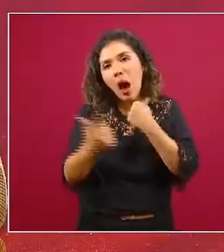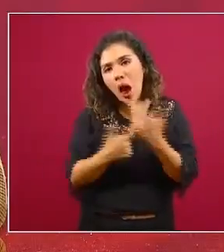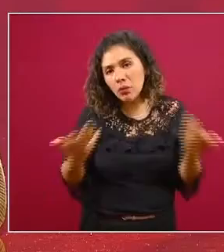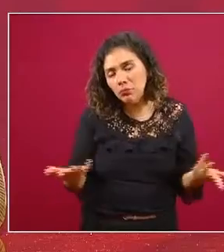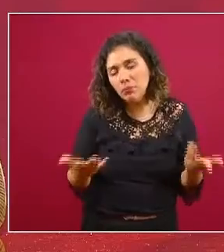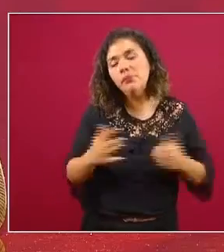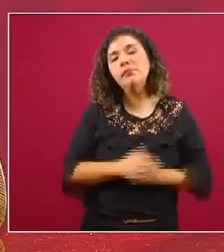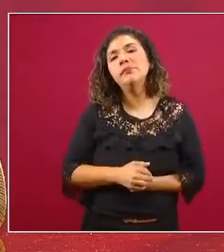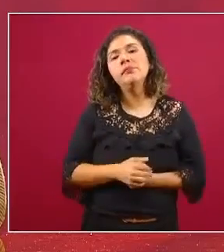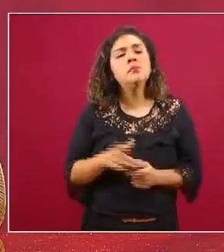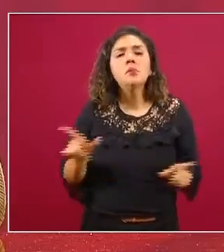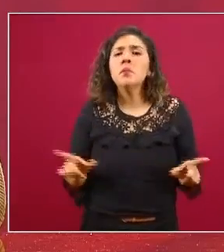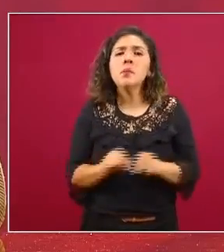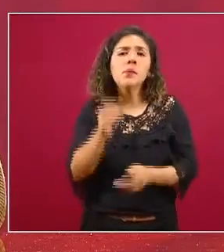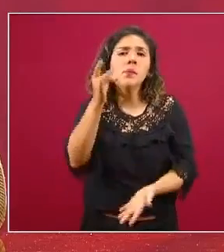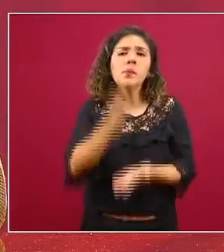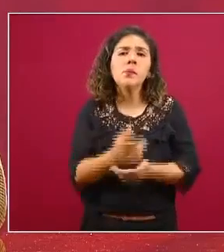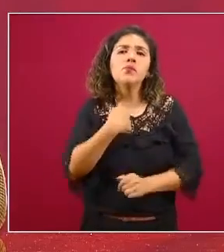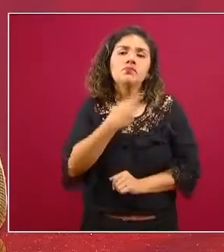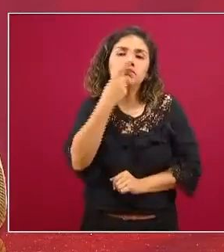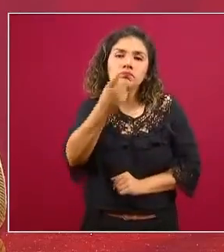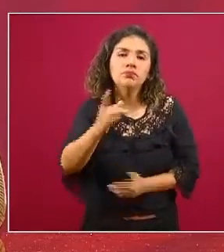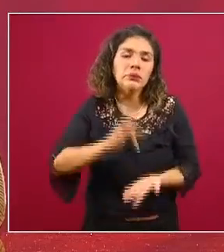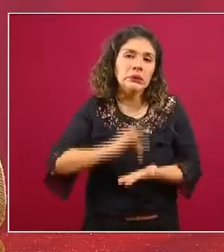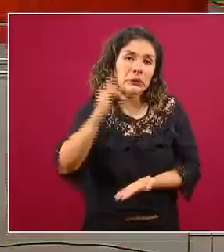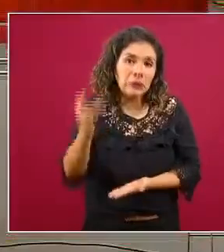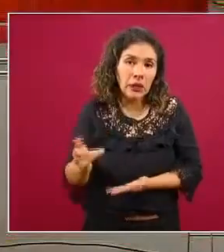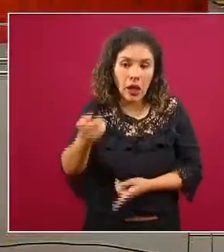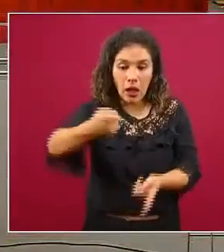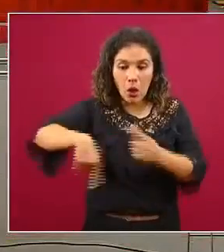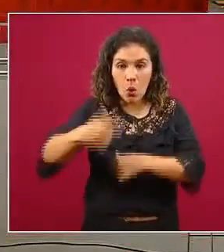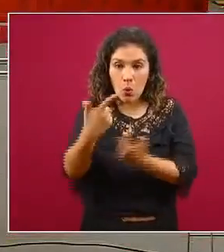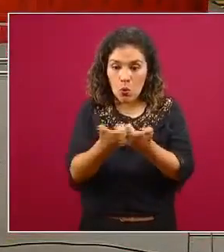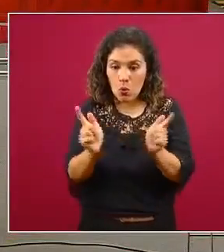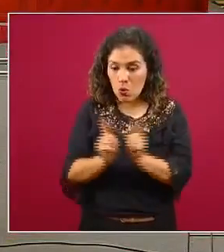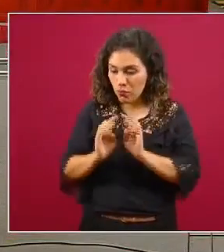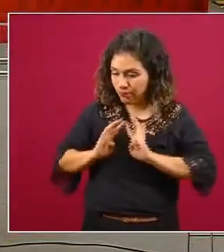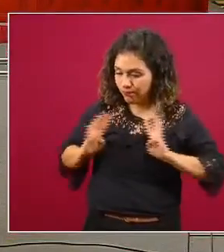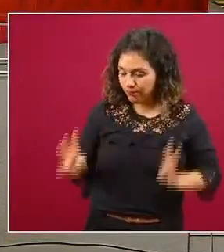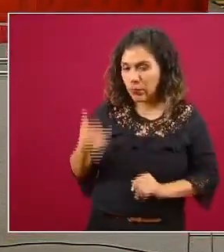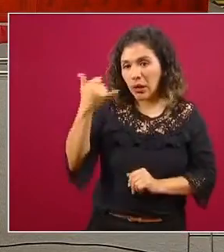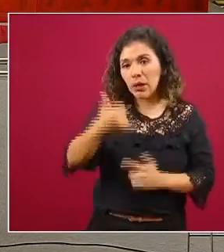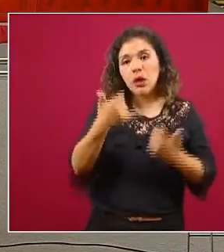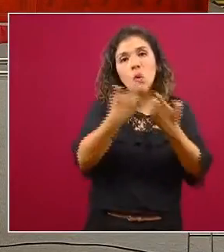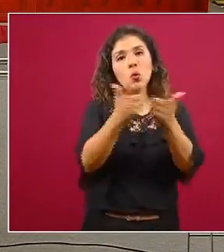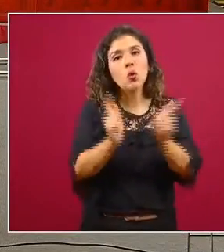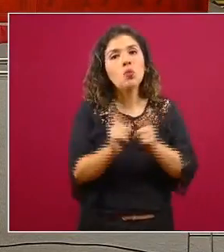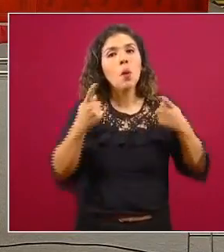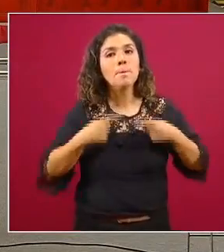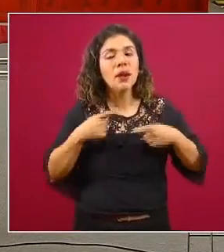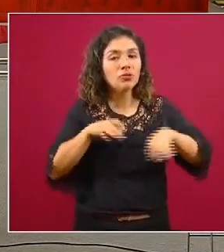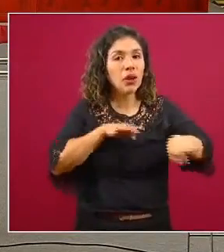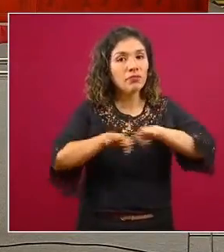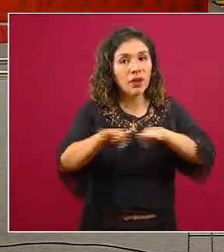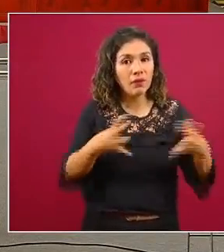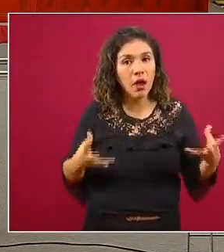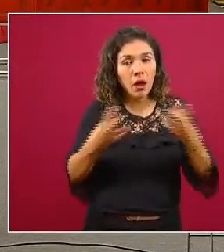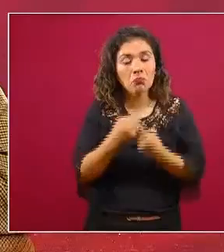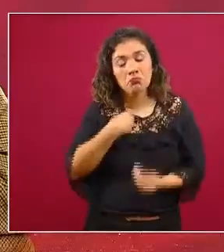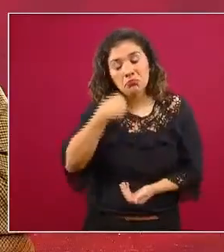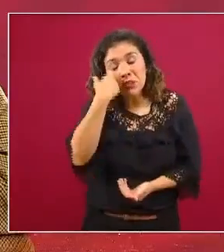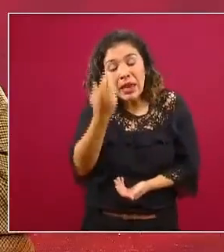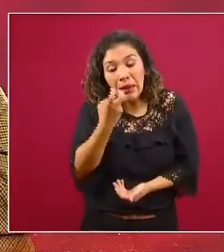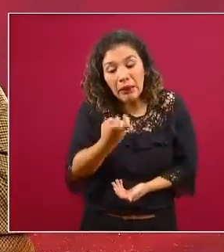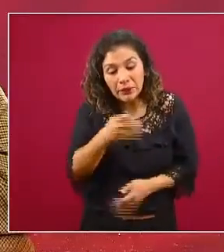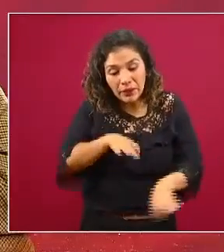y solamente pues me queda un poco agradecer tanto al grupo que me acompaña como a todos los grupos y todas las personas que trabajaron creemos que este es